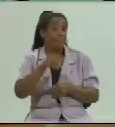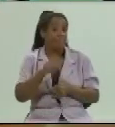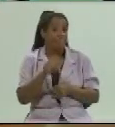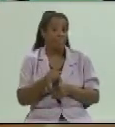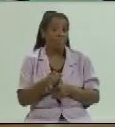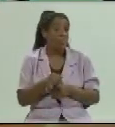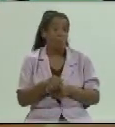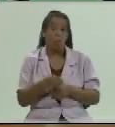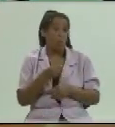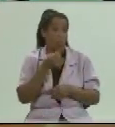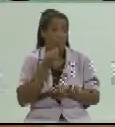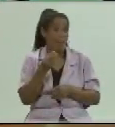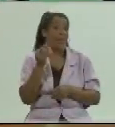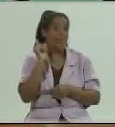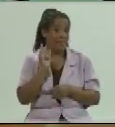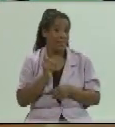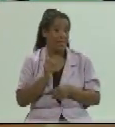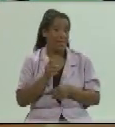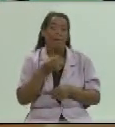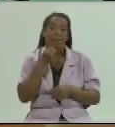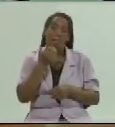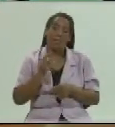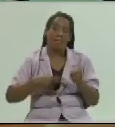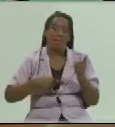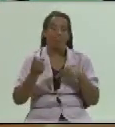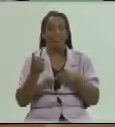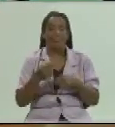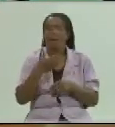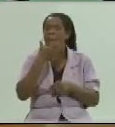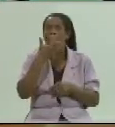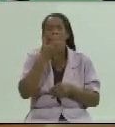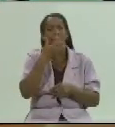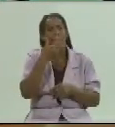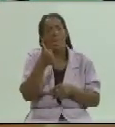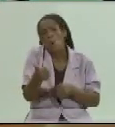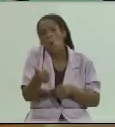pueden ir enfrentando esta situación pero creo que mejor no es tentar